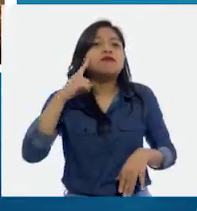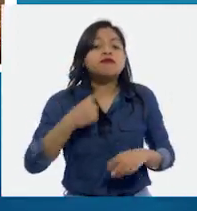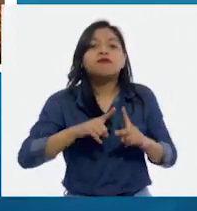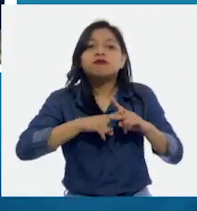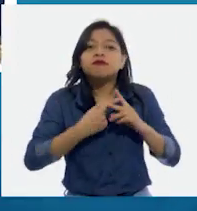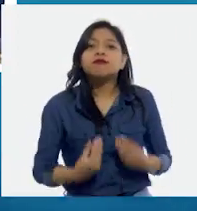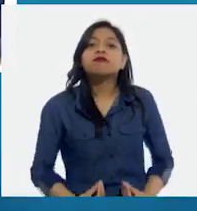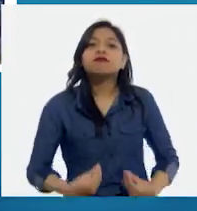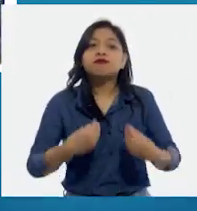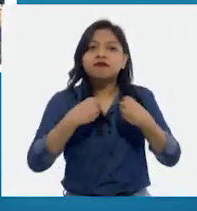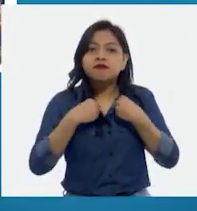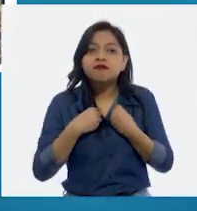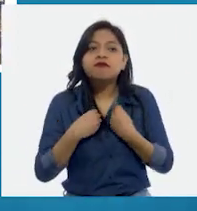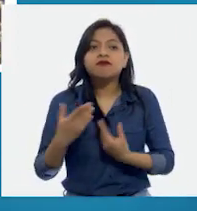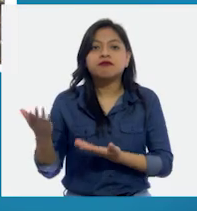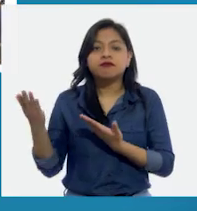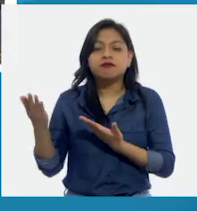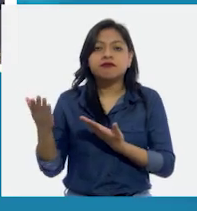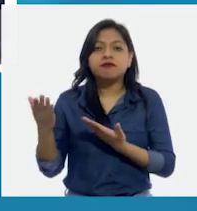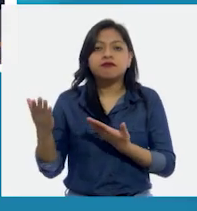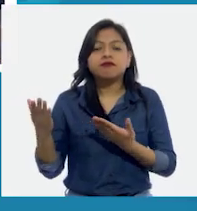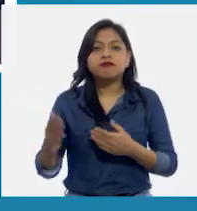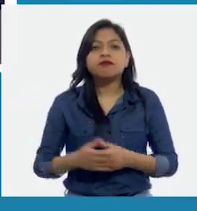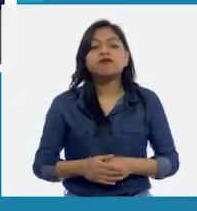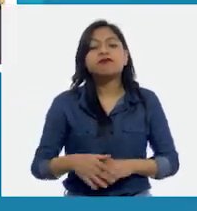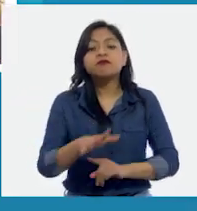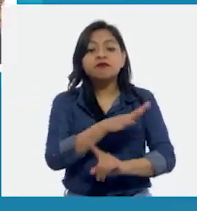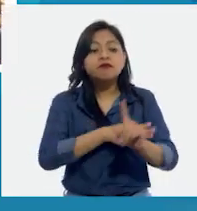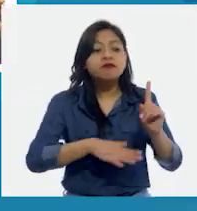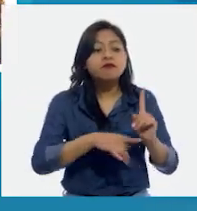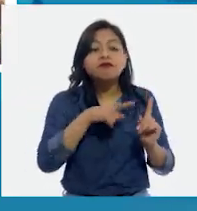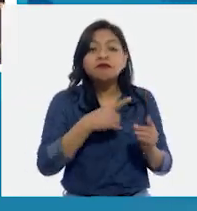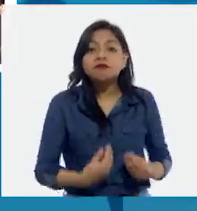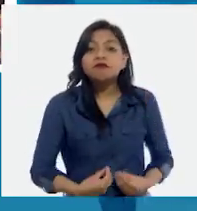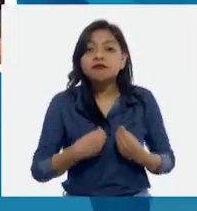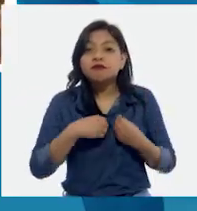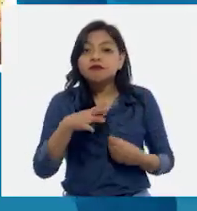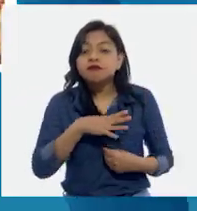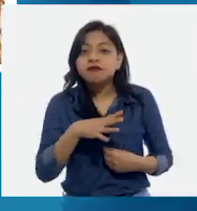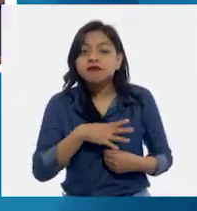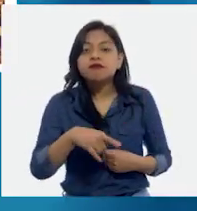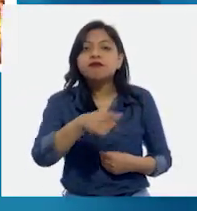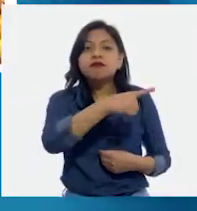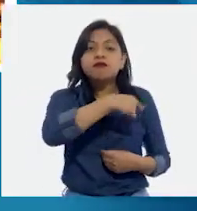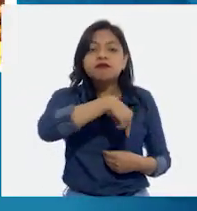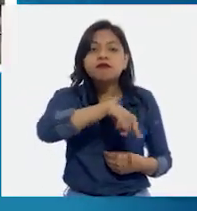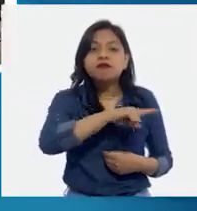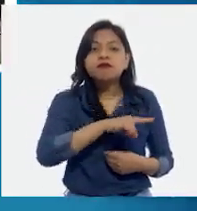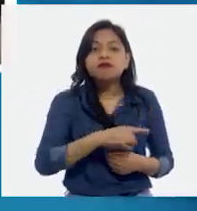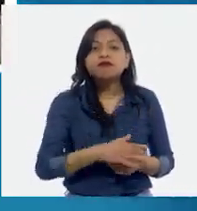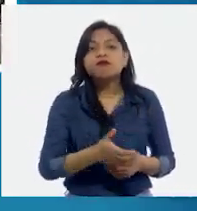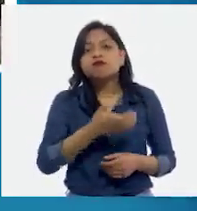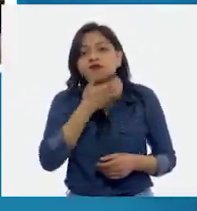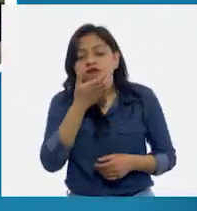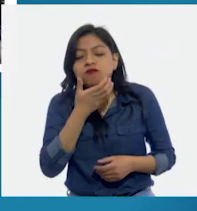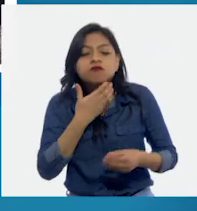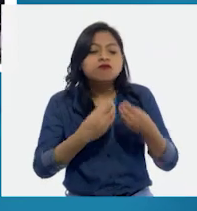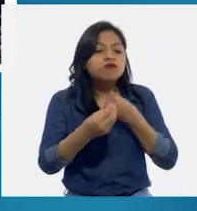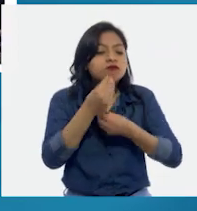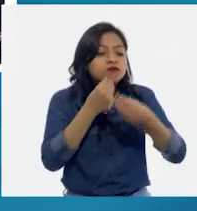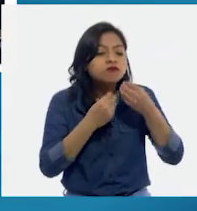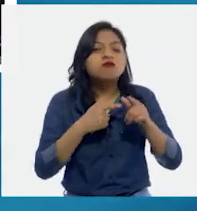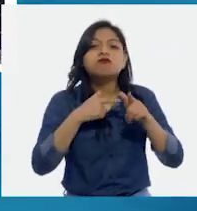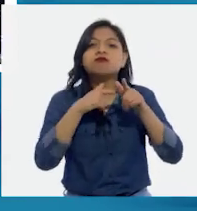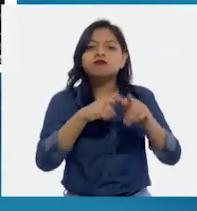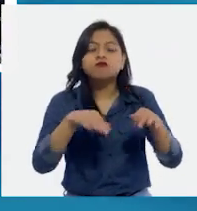los diferentes organismos que en él habitan tienen un tamaño poblacional y unos hábitos alimenticios que se mantienen